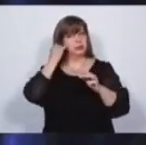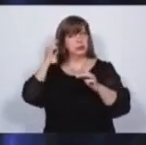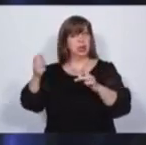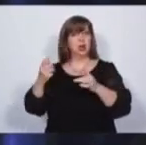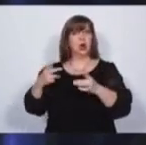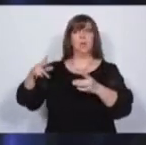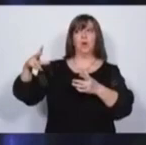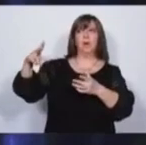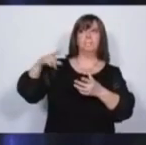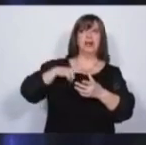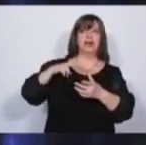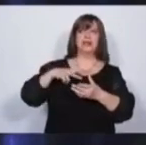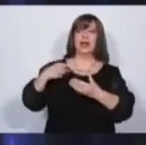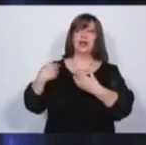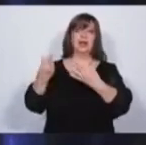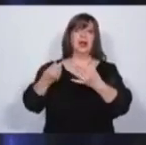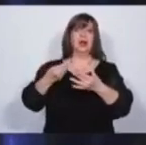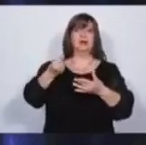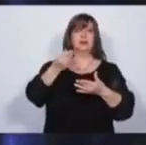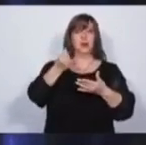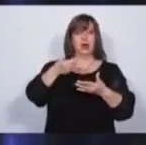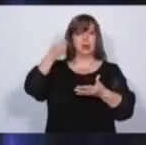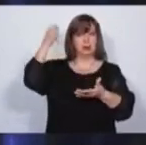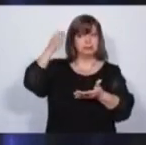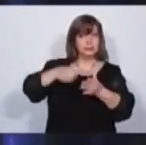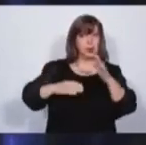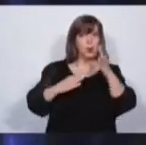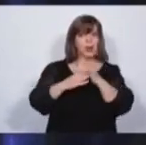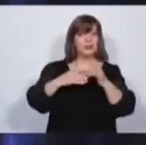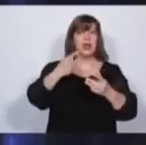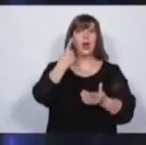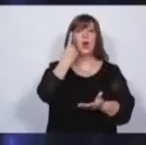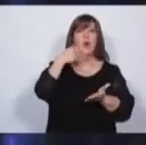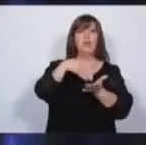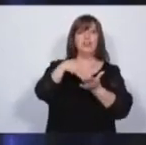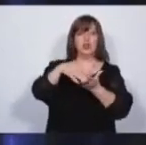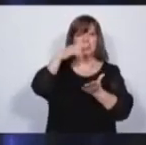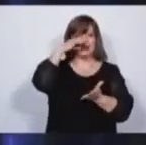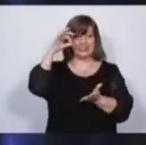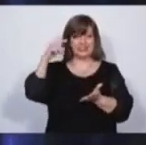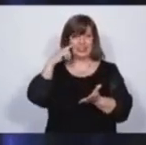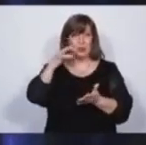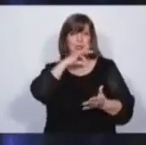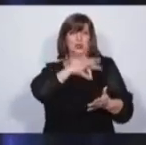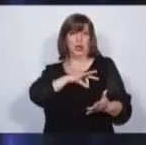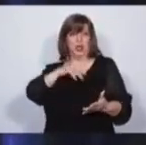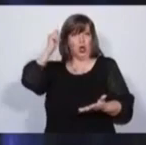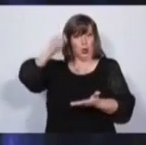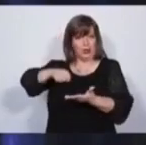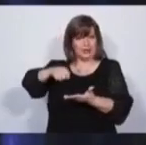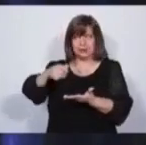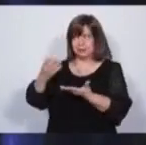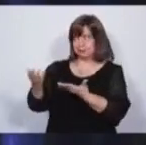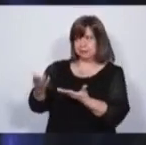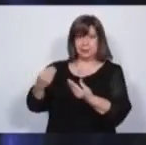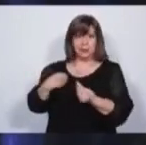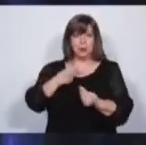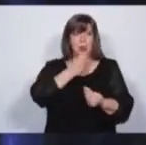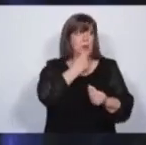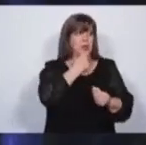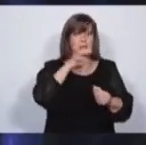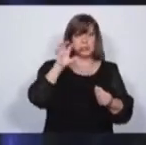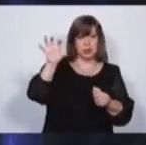privilegiada que cobra sueldos básicos que superan el millón 700 mil pesos cuando Mendoza está entre las